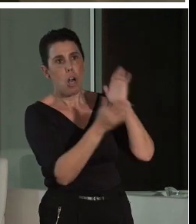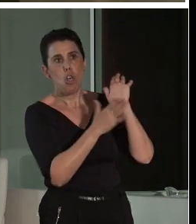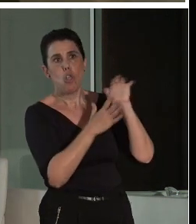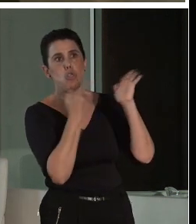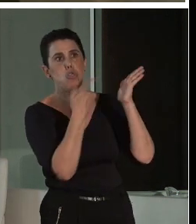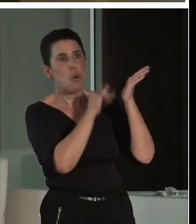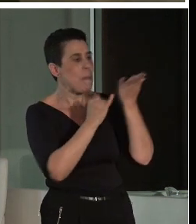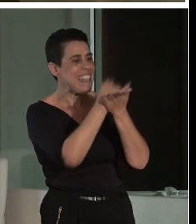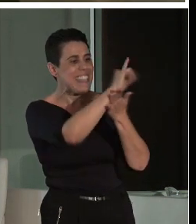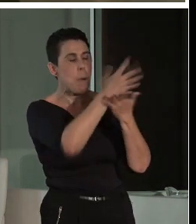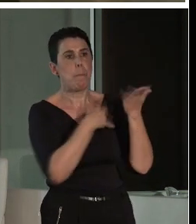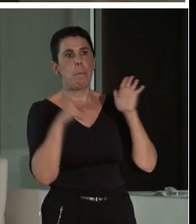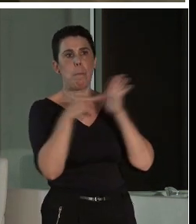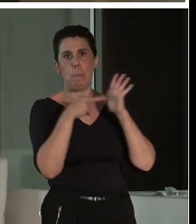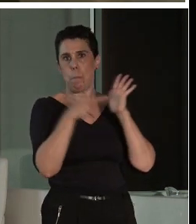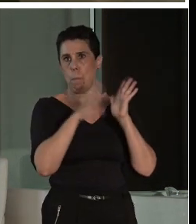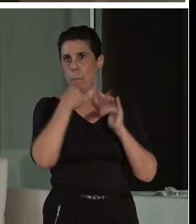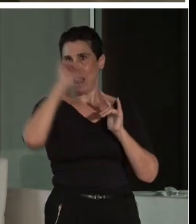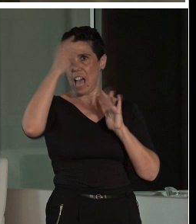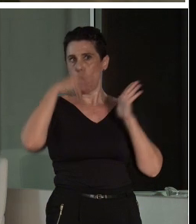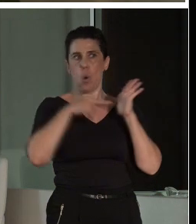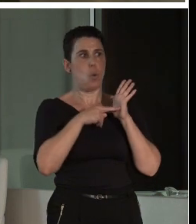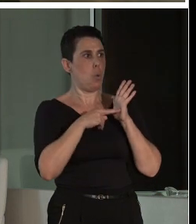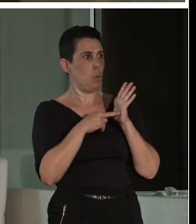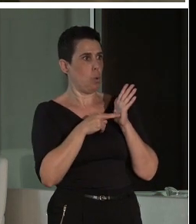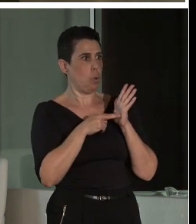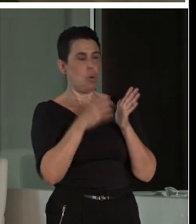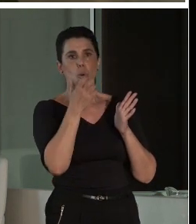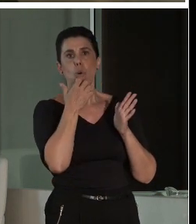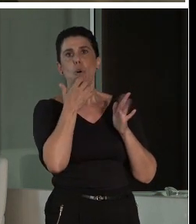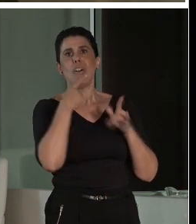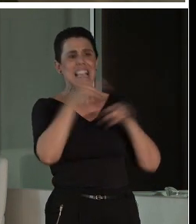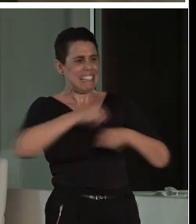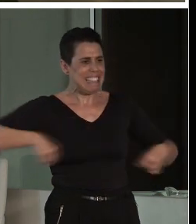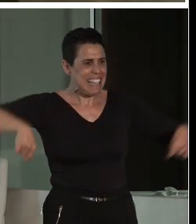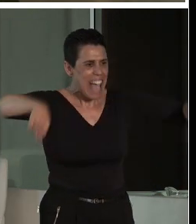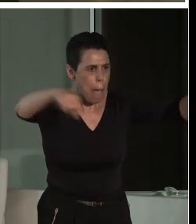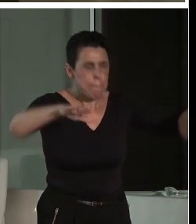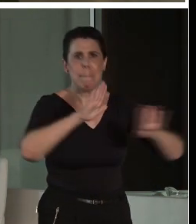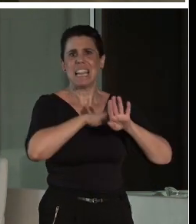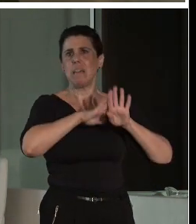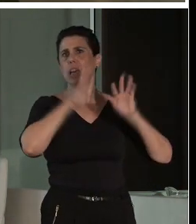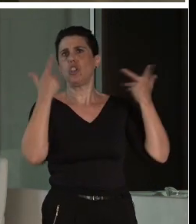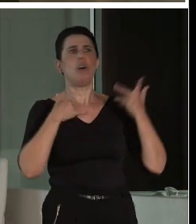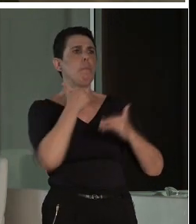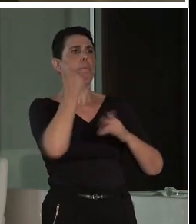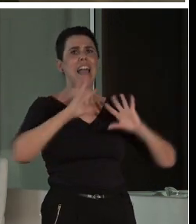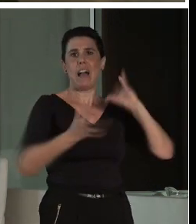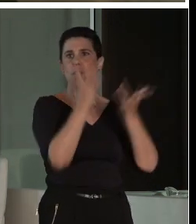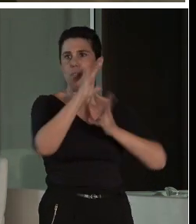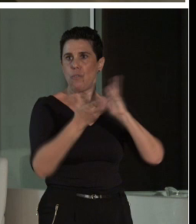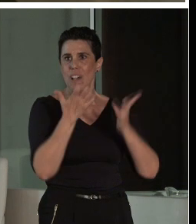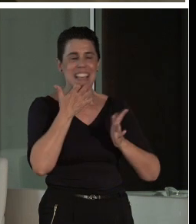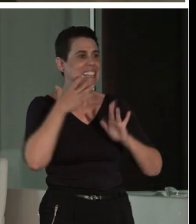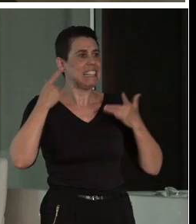accesibilidad, el uso de ese lugar? Si tiene perímetro ignífugo, si tiene alarma, si tiene vigilancia fija, si no la